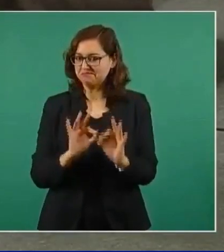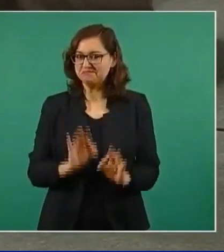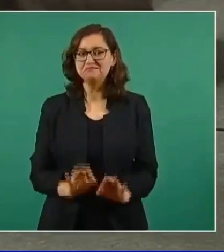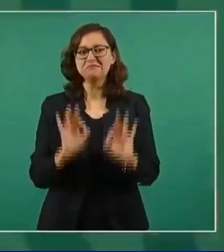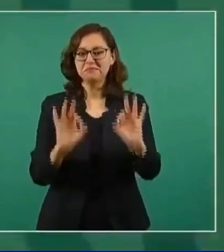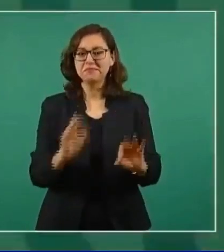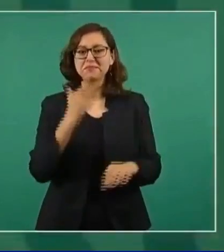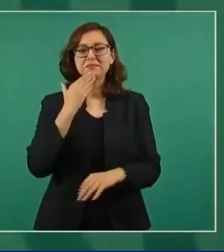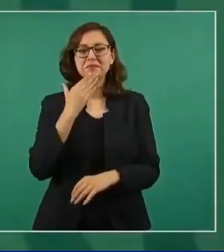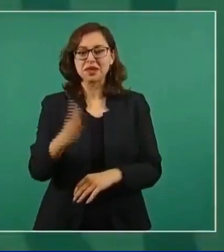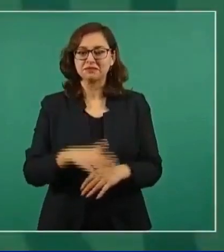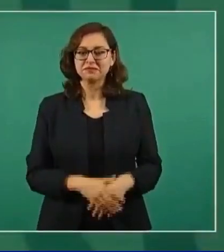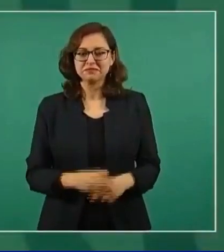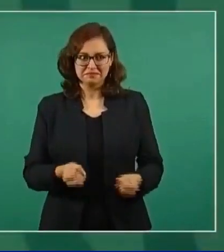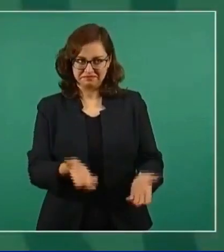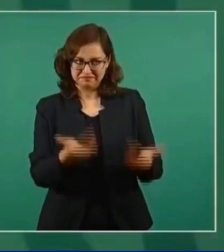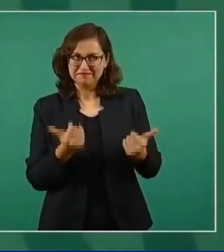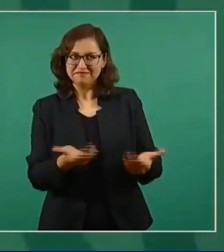Les repite.